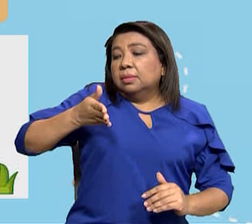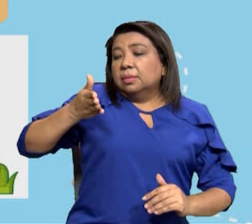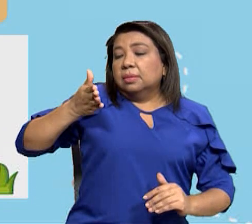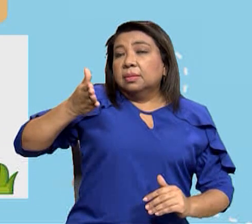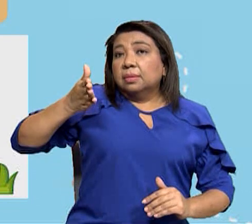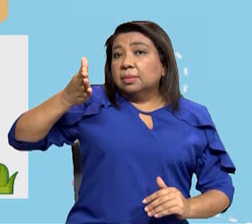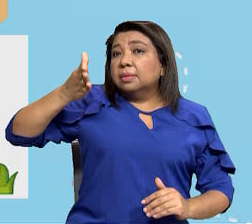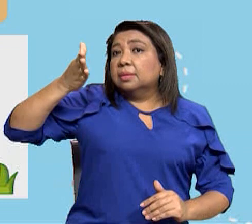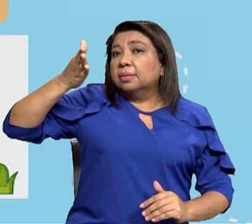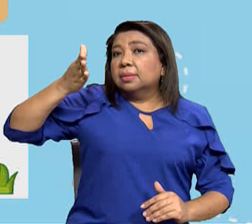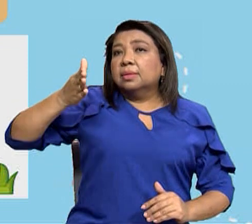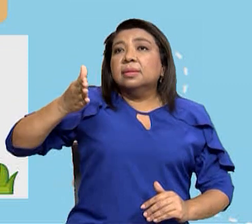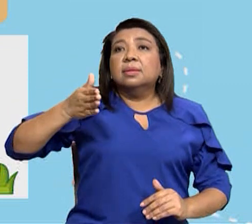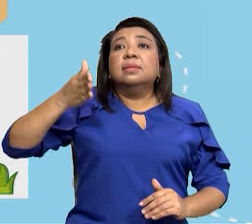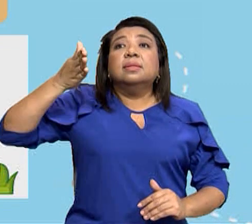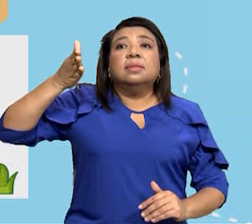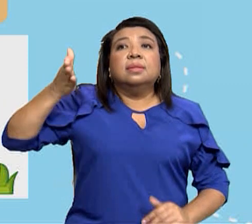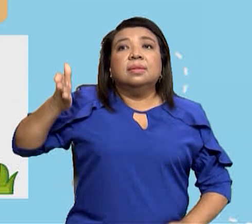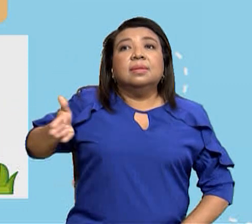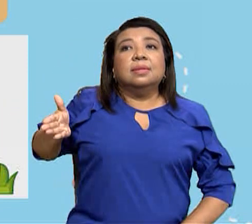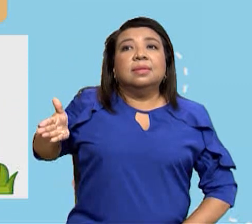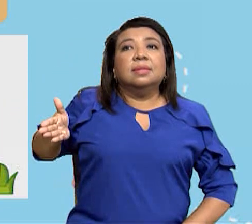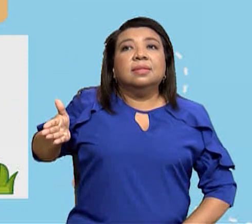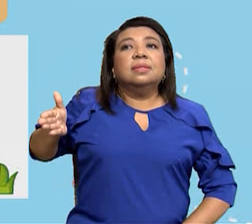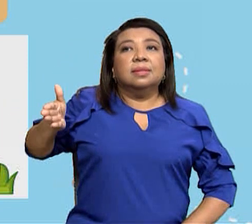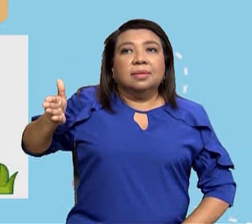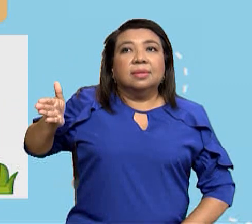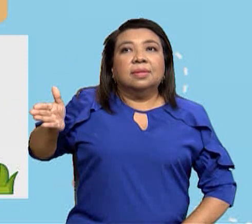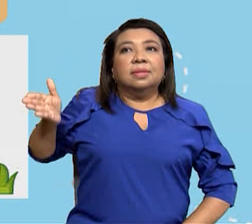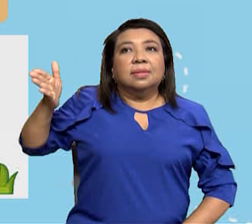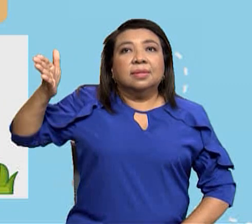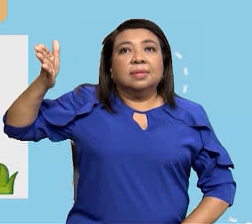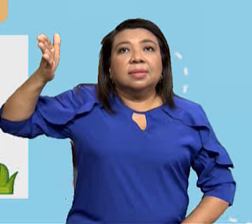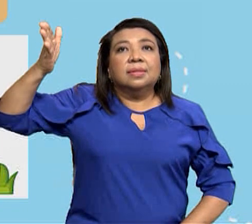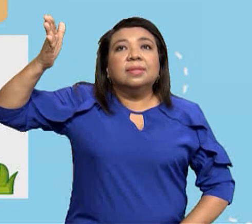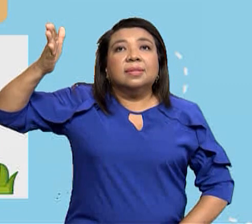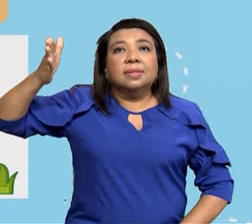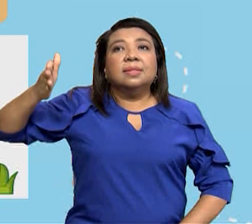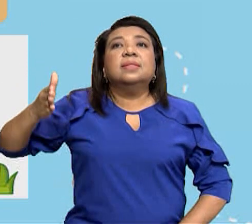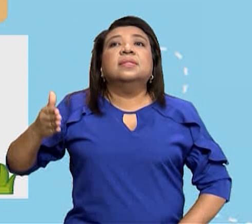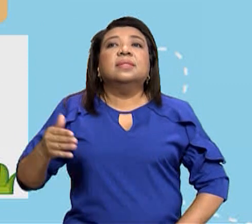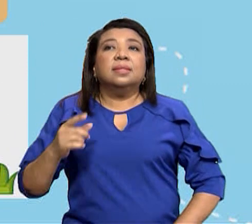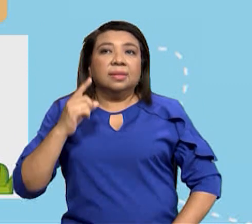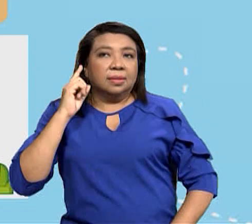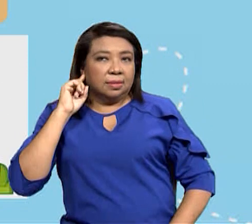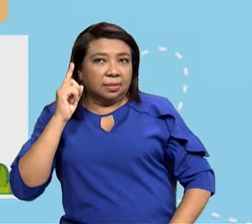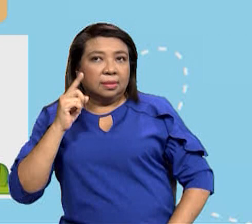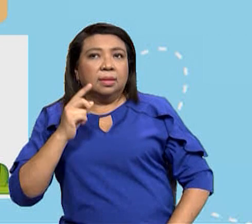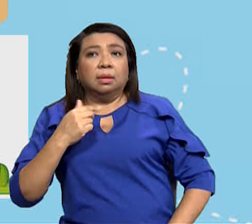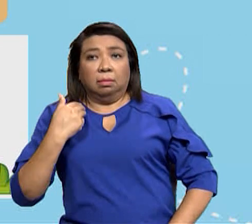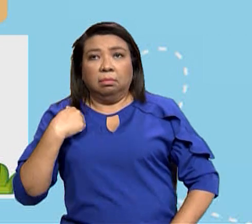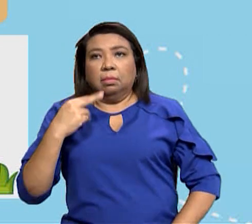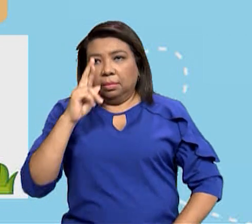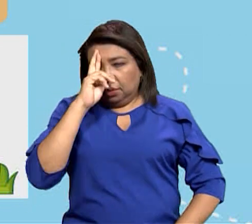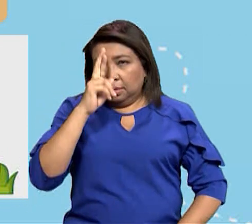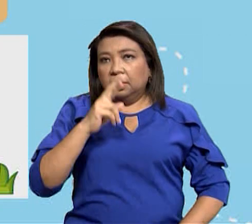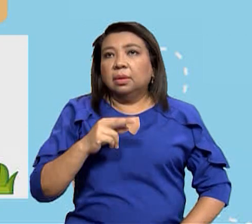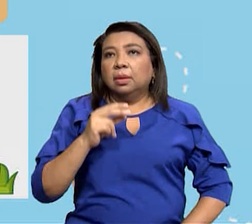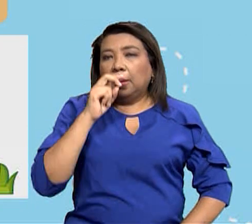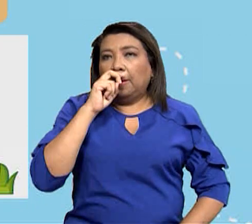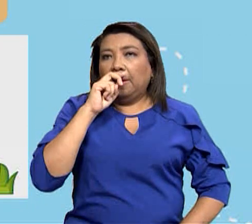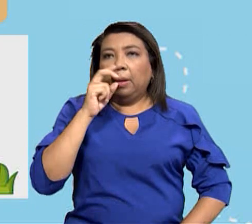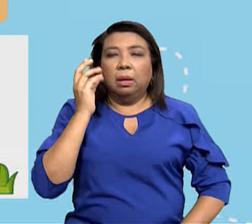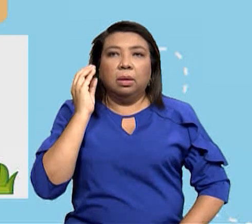a una mejor convivencia por ejemplo tenemos que respetar a los padres maestros y